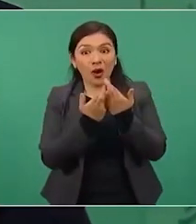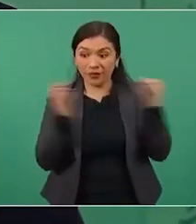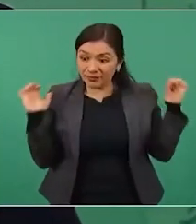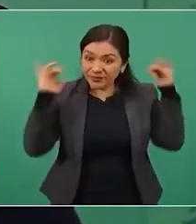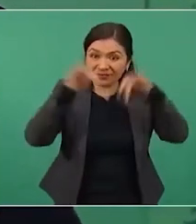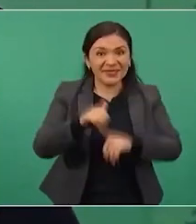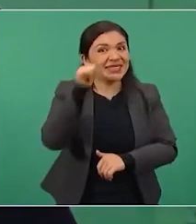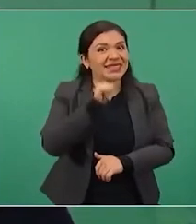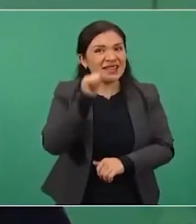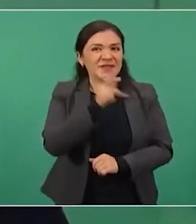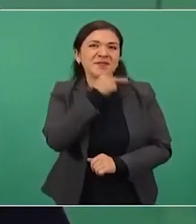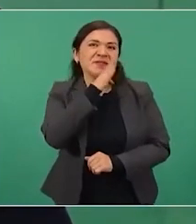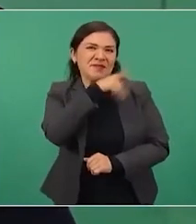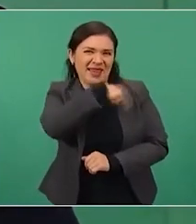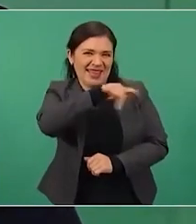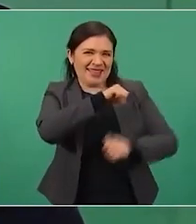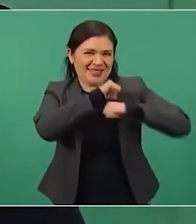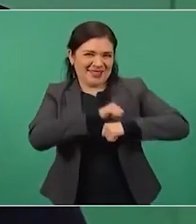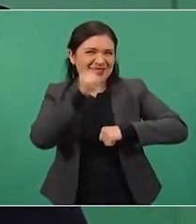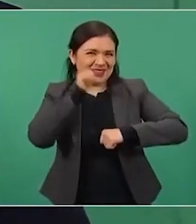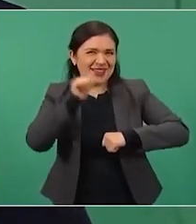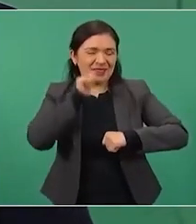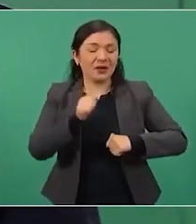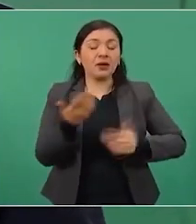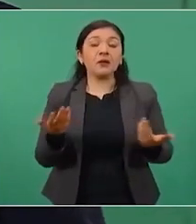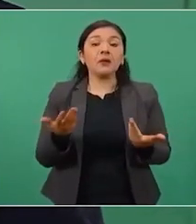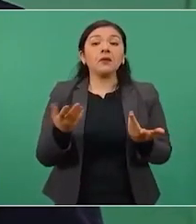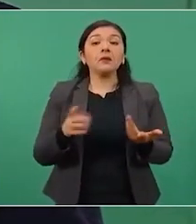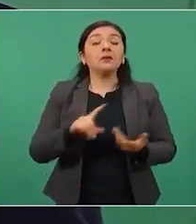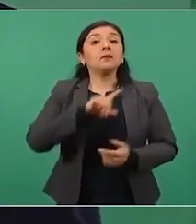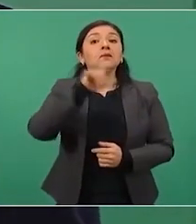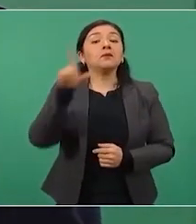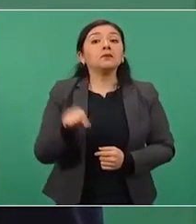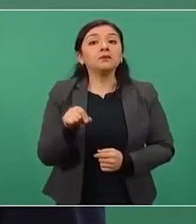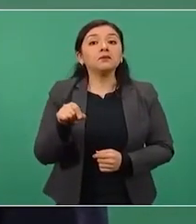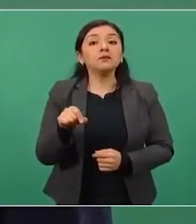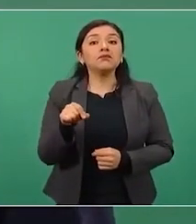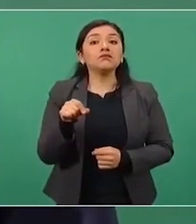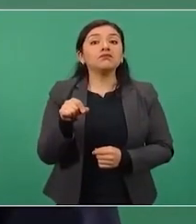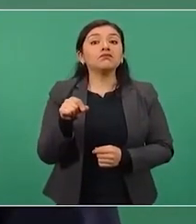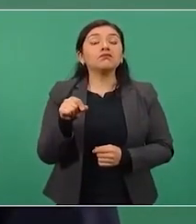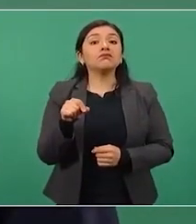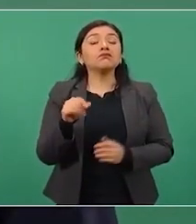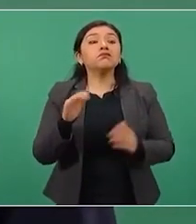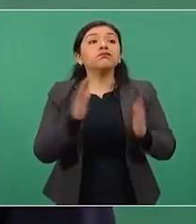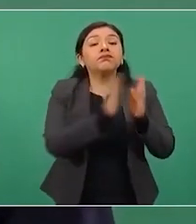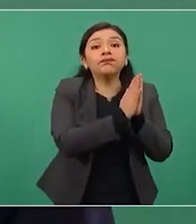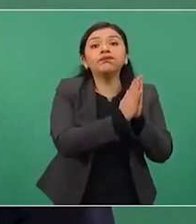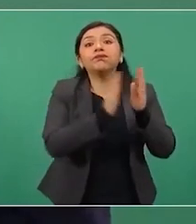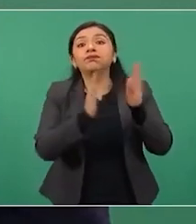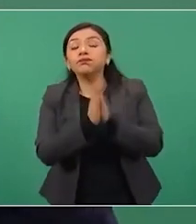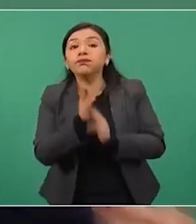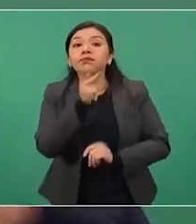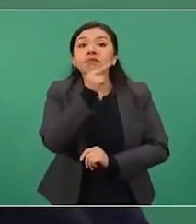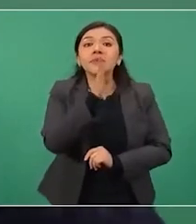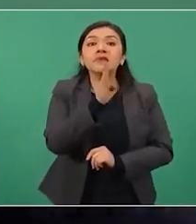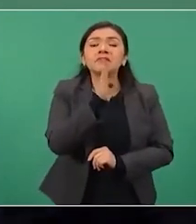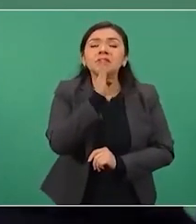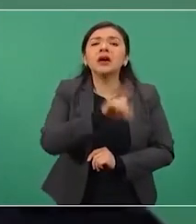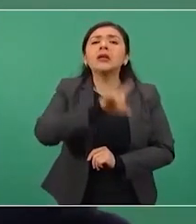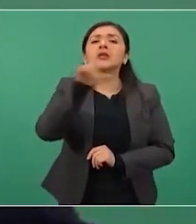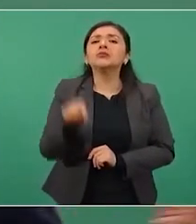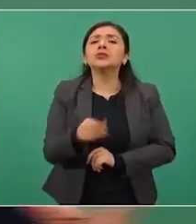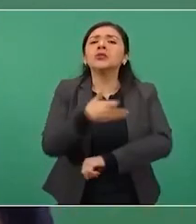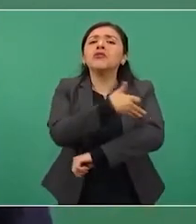Siempre. Pero se nos van adelantando y ya